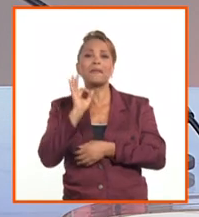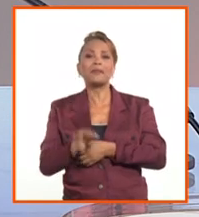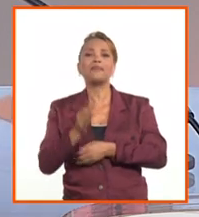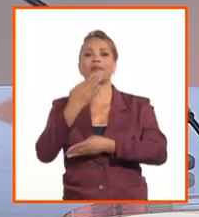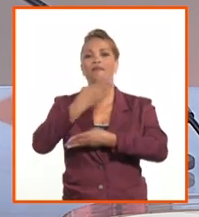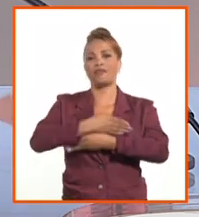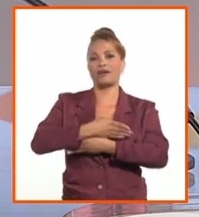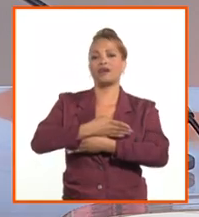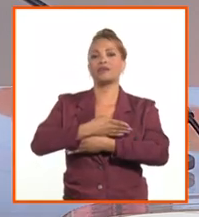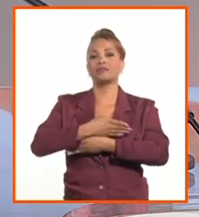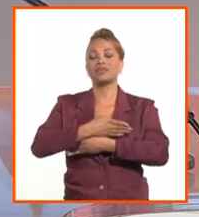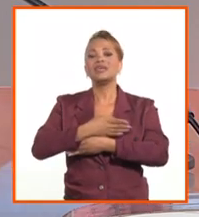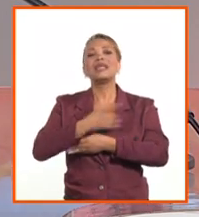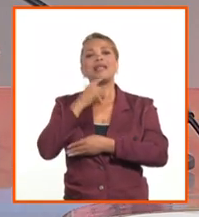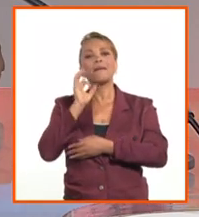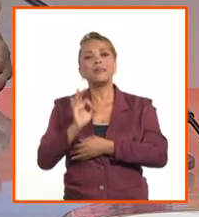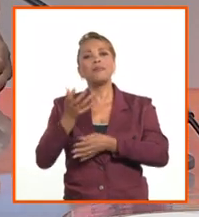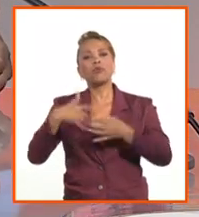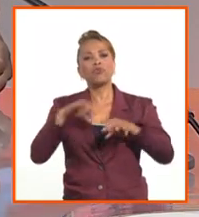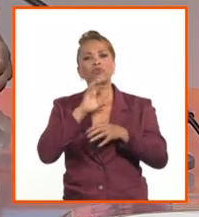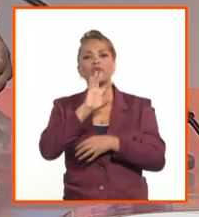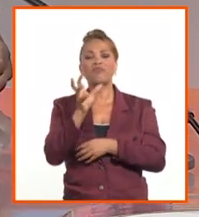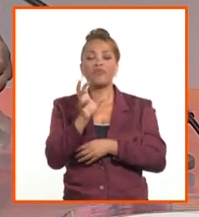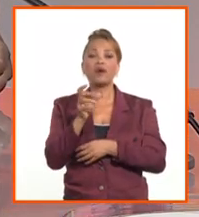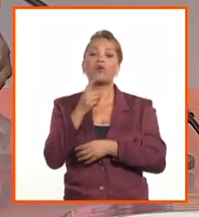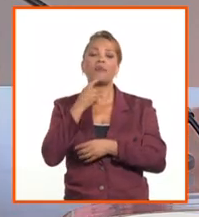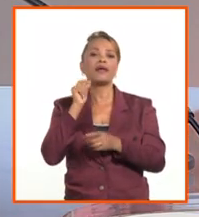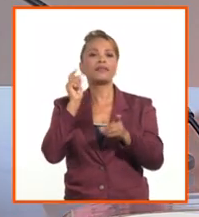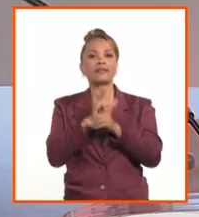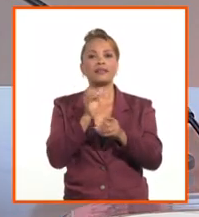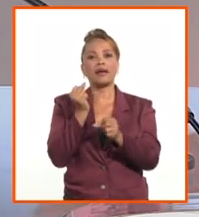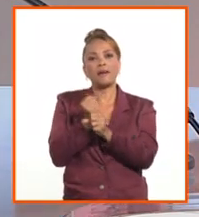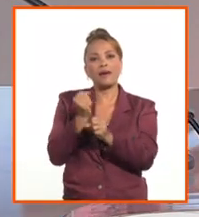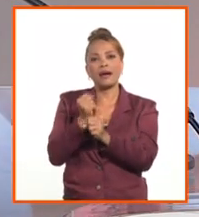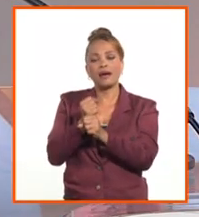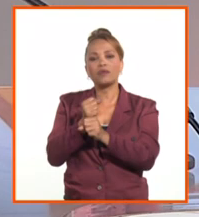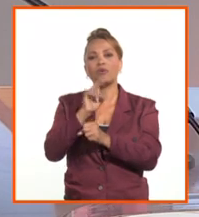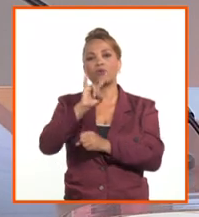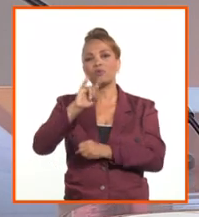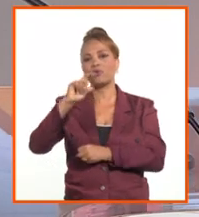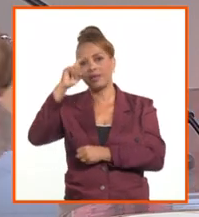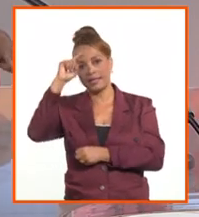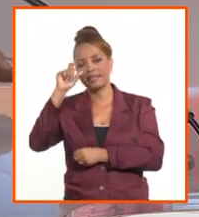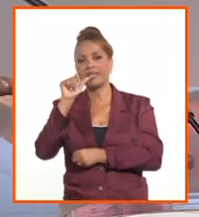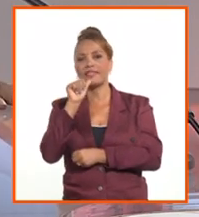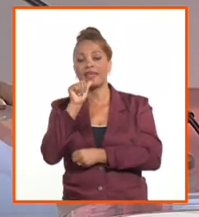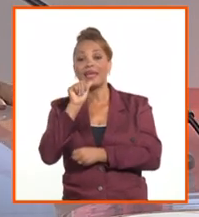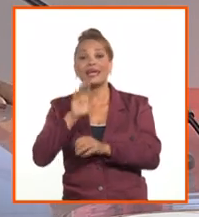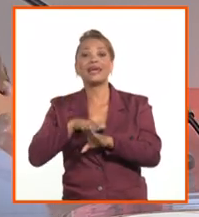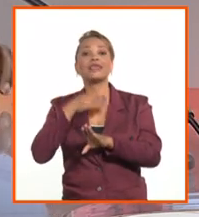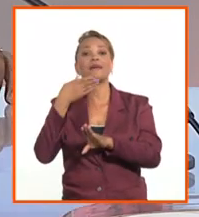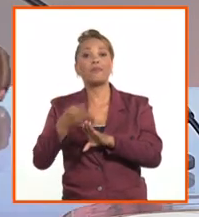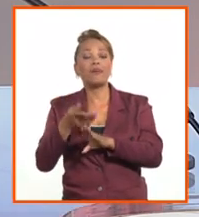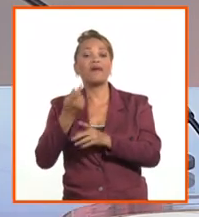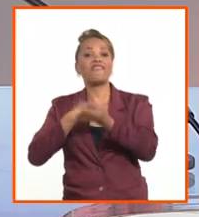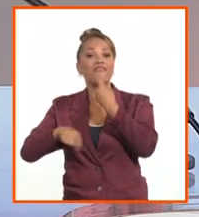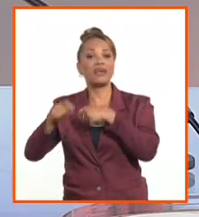bancario para poder operar con la moneda USD y además poder entonces exportar esos dólares